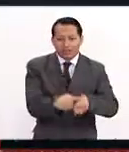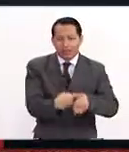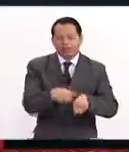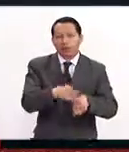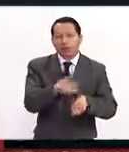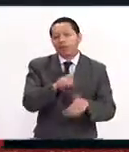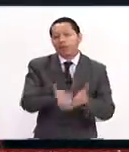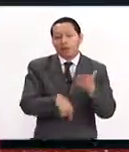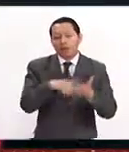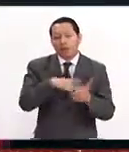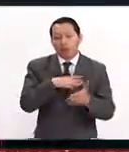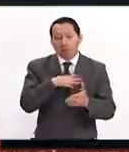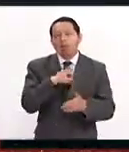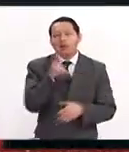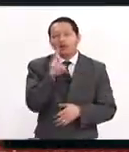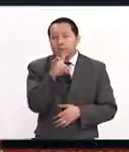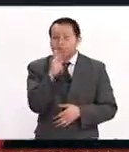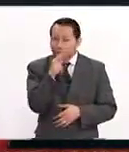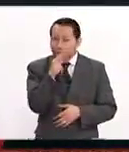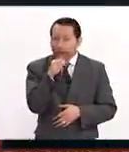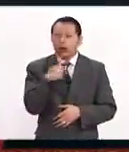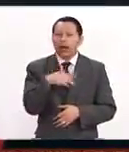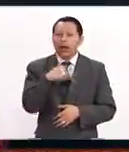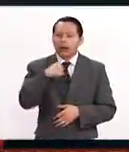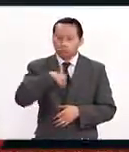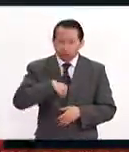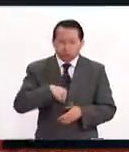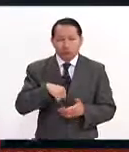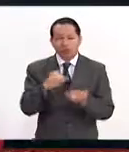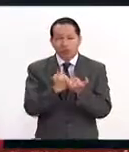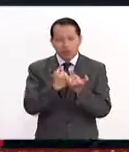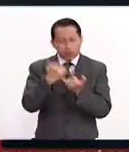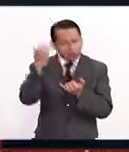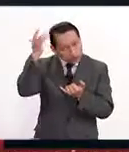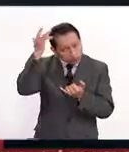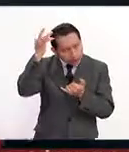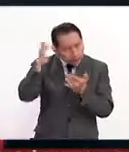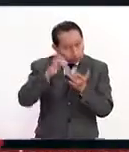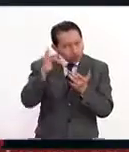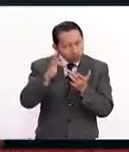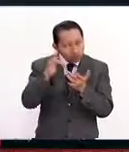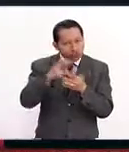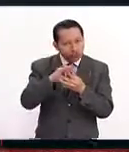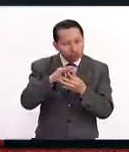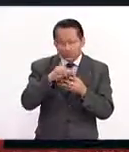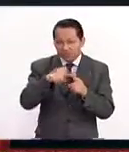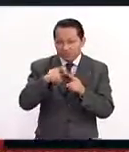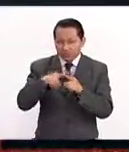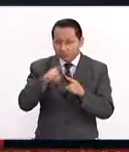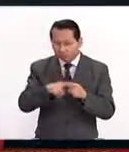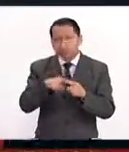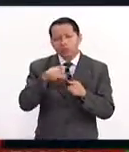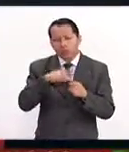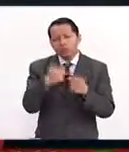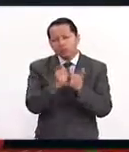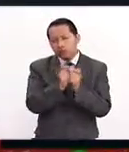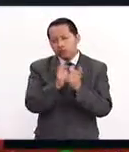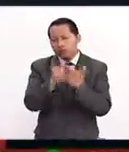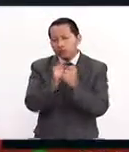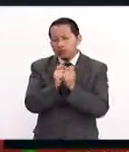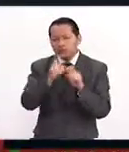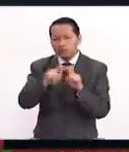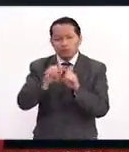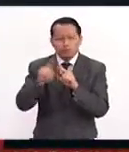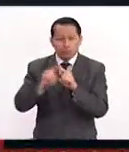los problemas respiratorios, los problemas gástricos, los problemas neurológicos. Entonces, empezamos a diferentes grupos, especialmente